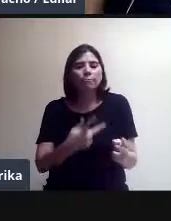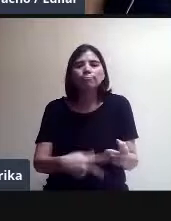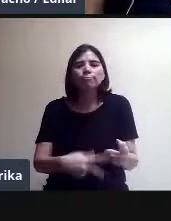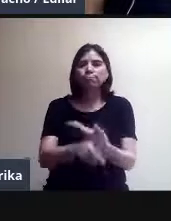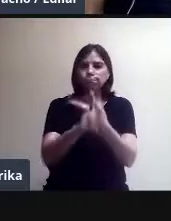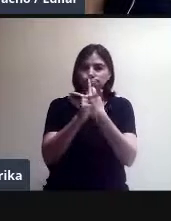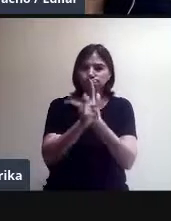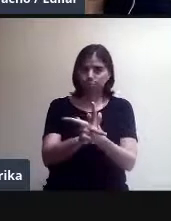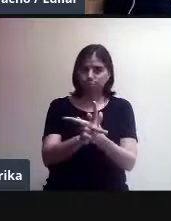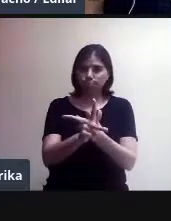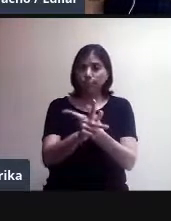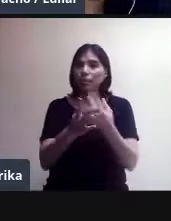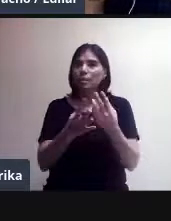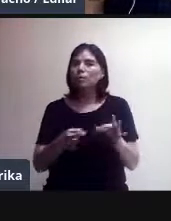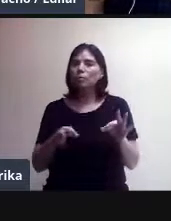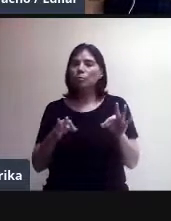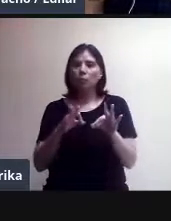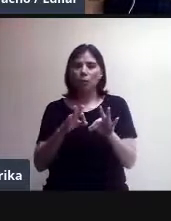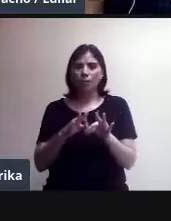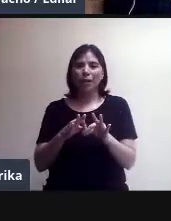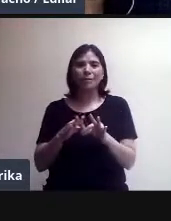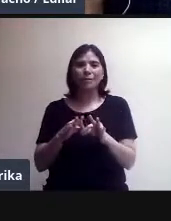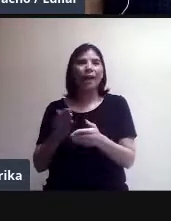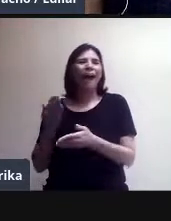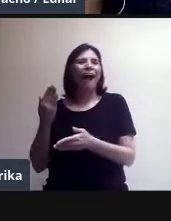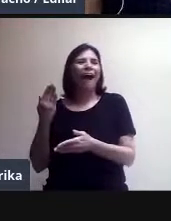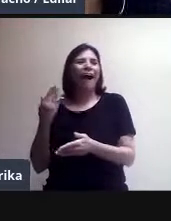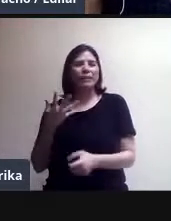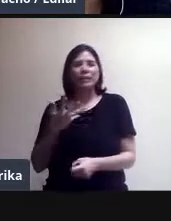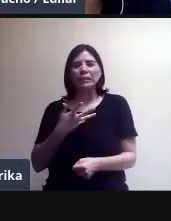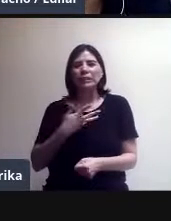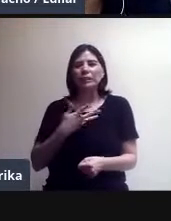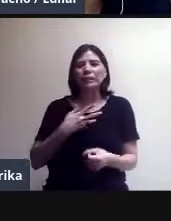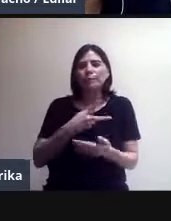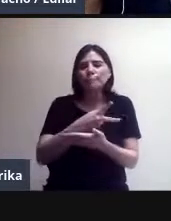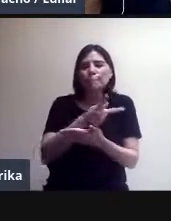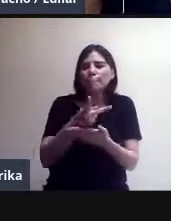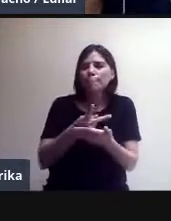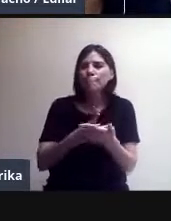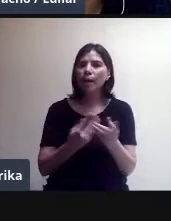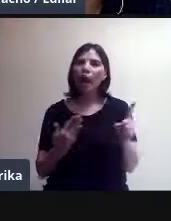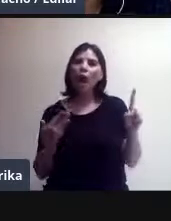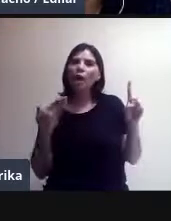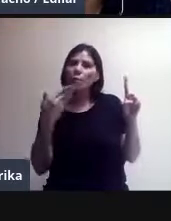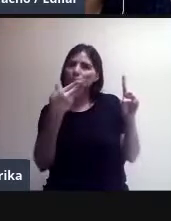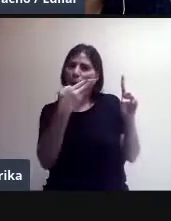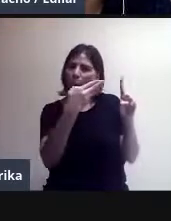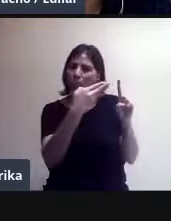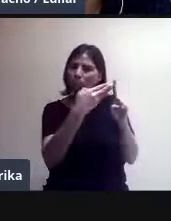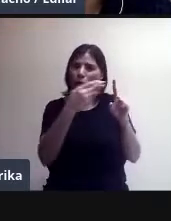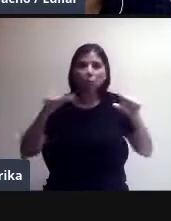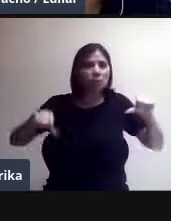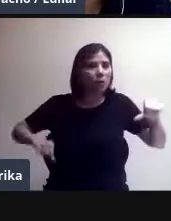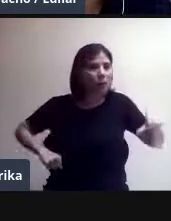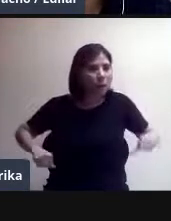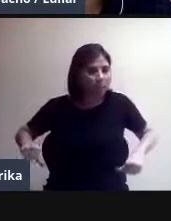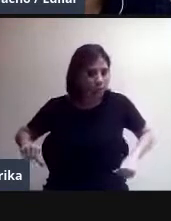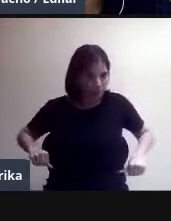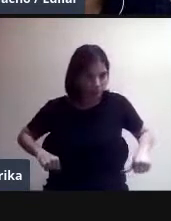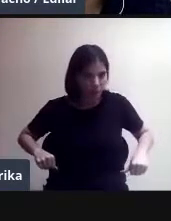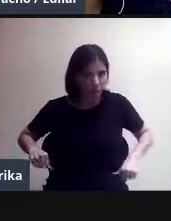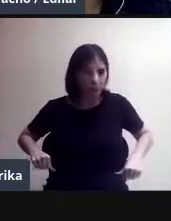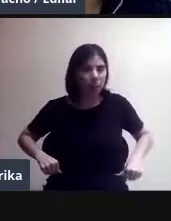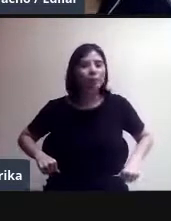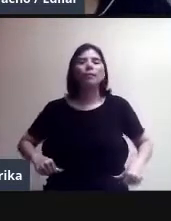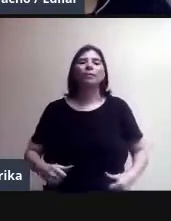clarísimo cuál es el propósito didáctico, cuál es la intención pedagógica de esa